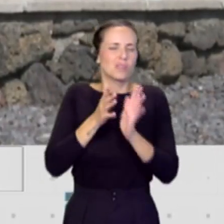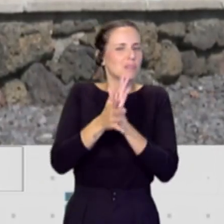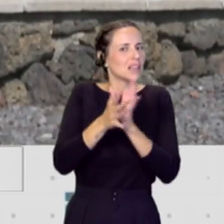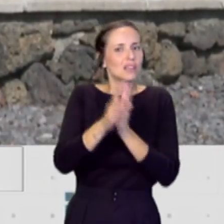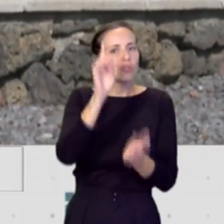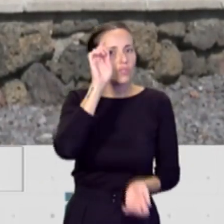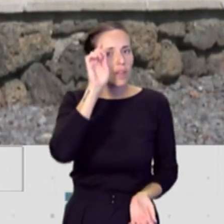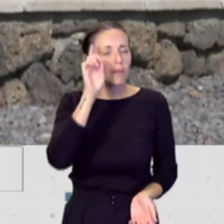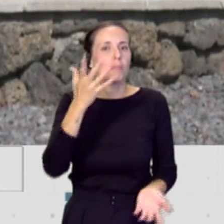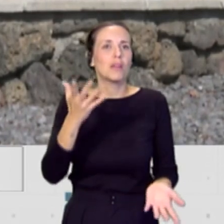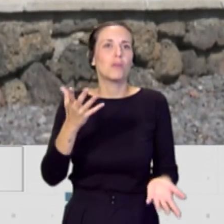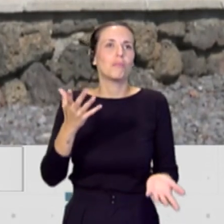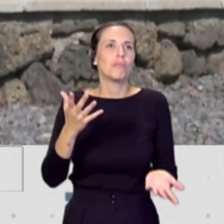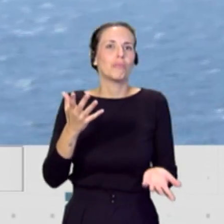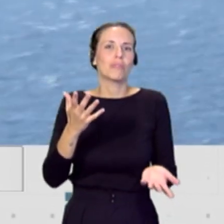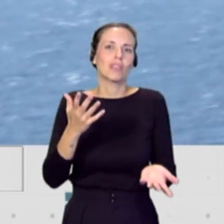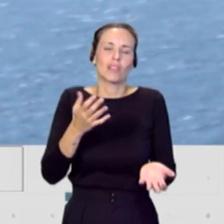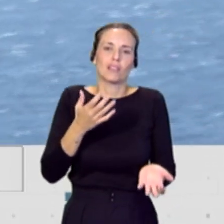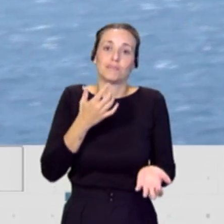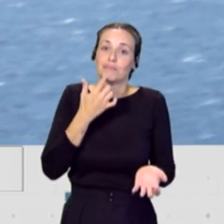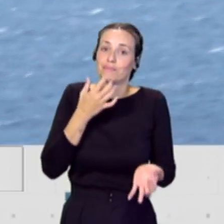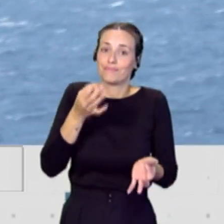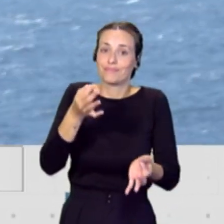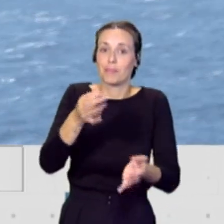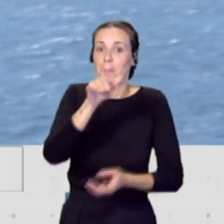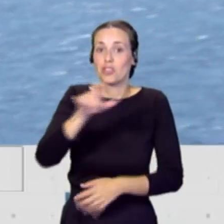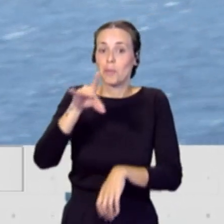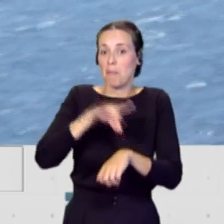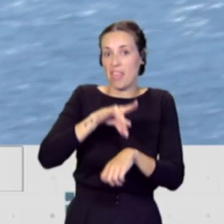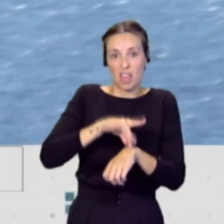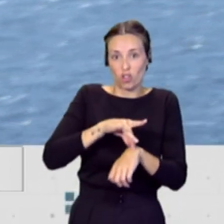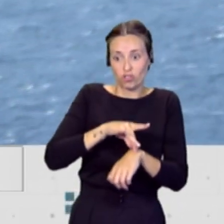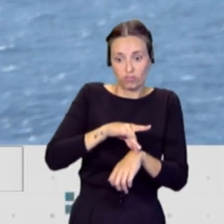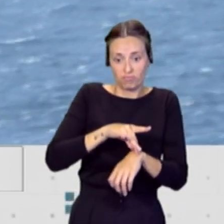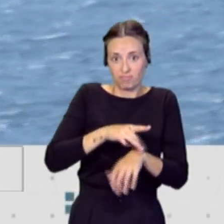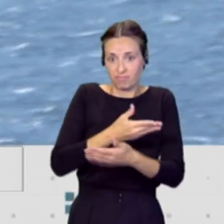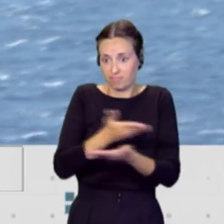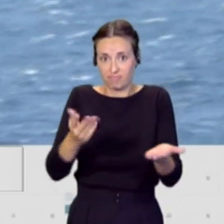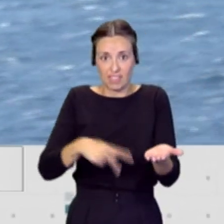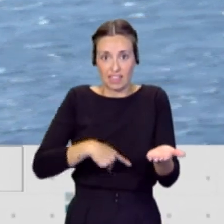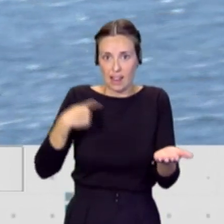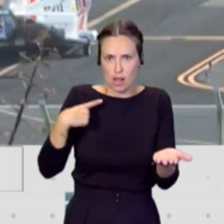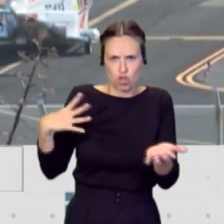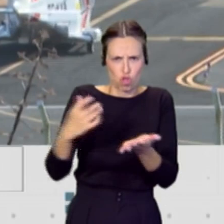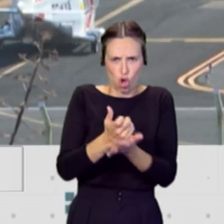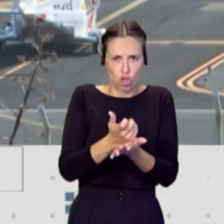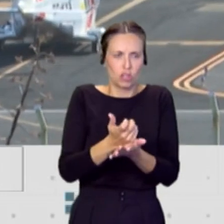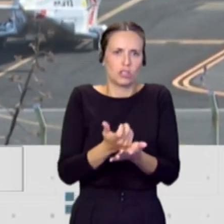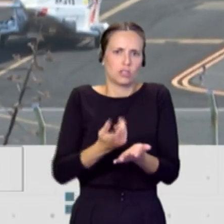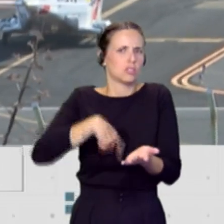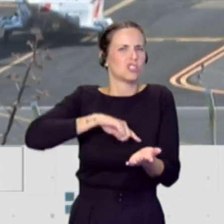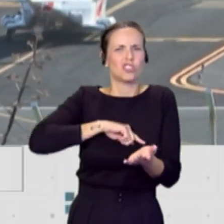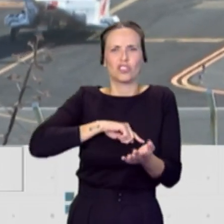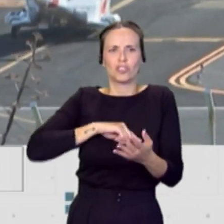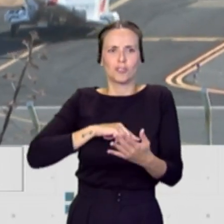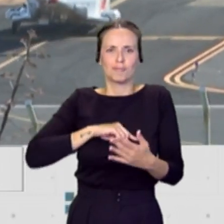como siempre decimos, los facultativos, los médicos, en definitiva, el personal sanitario está hecho de otra manera. El gen